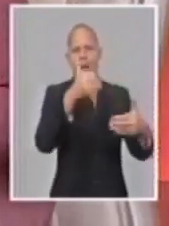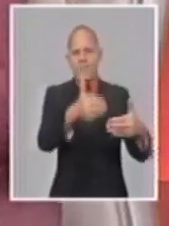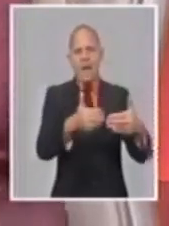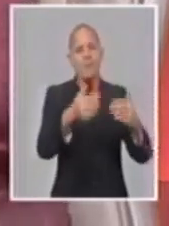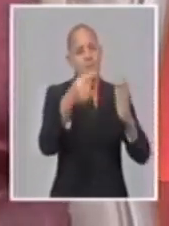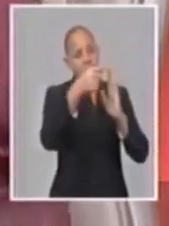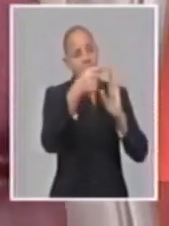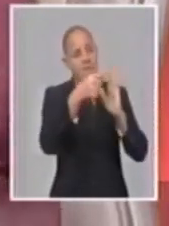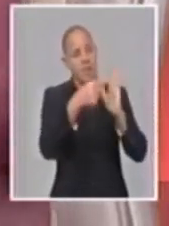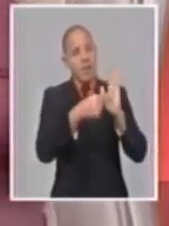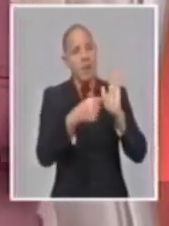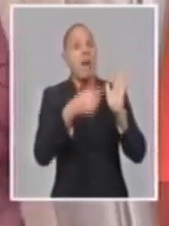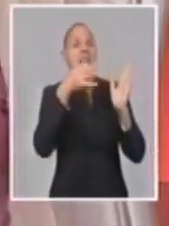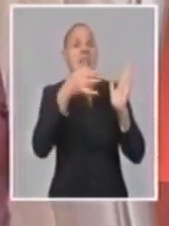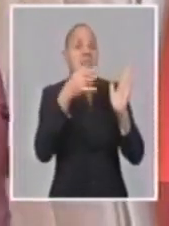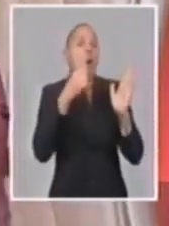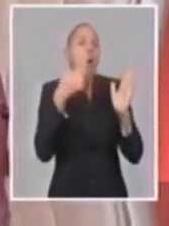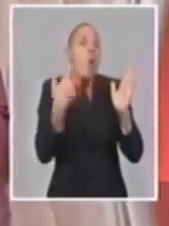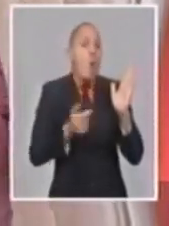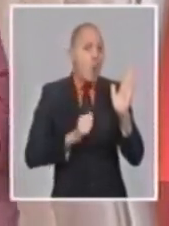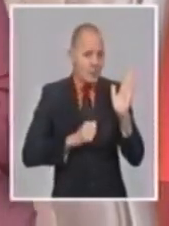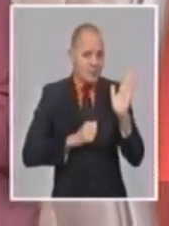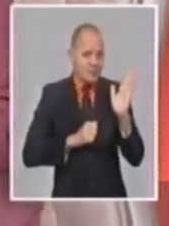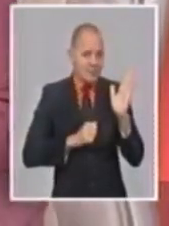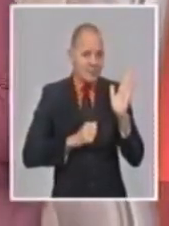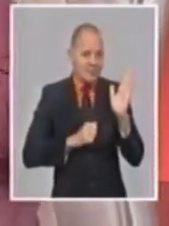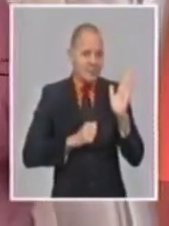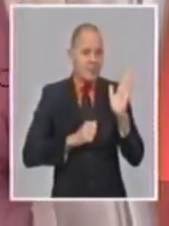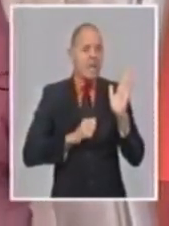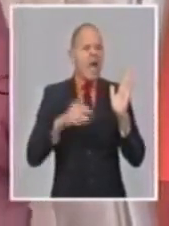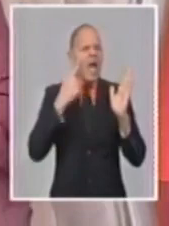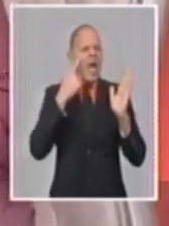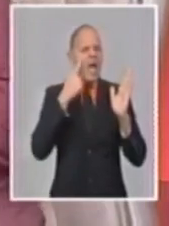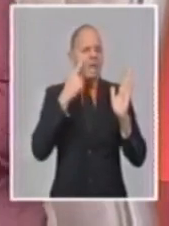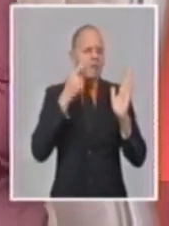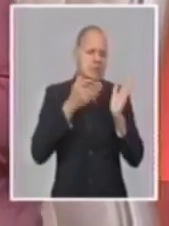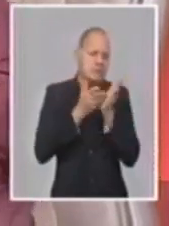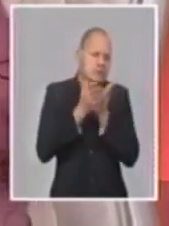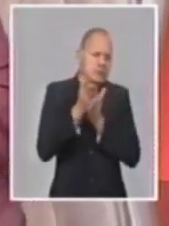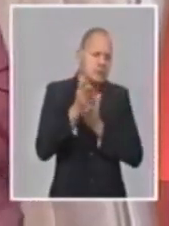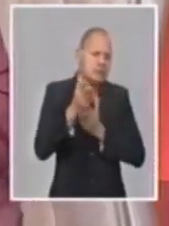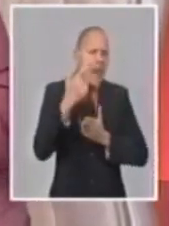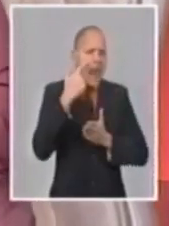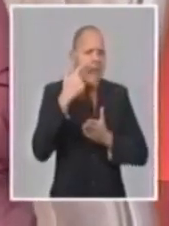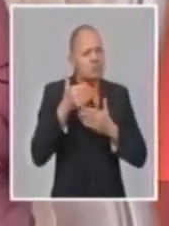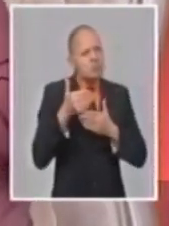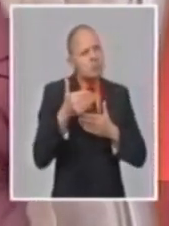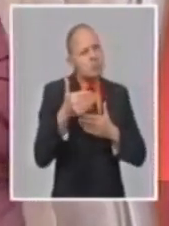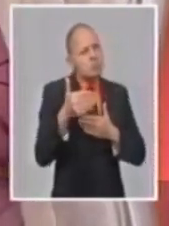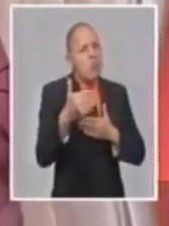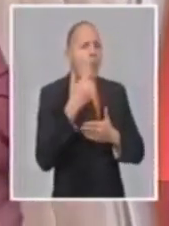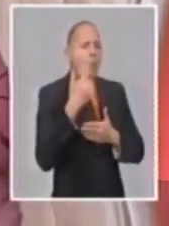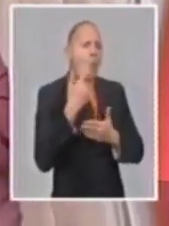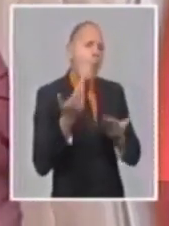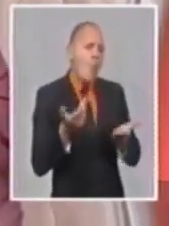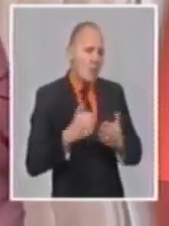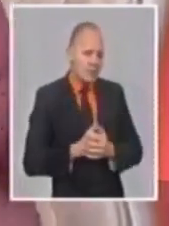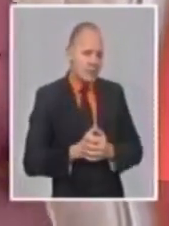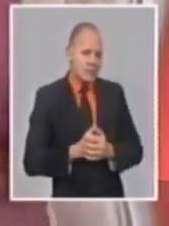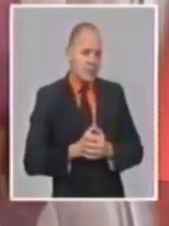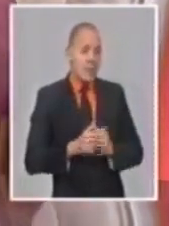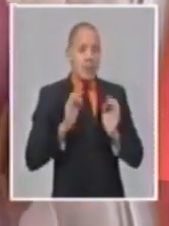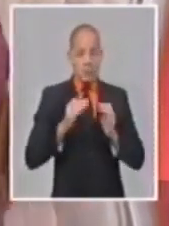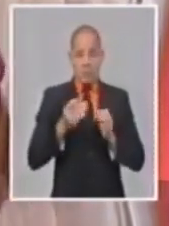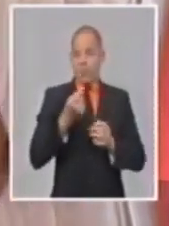par para darle quizás un enfoque más integral a estas transformaciones que en términos de precios, que en términos de